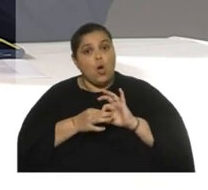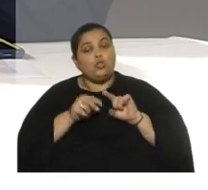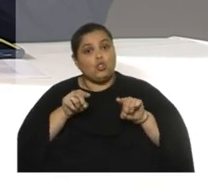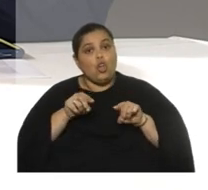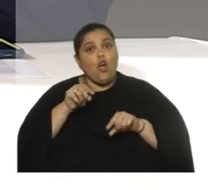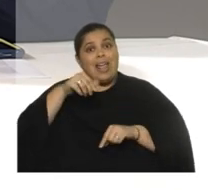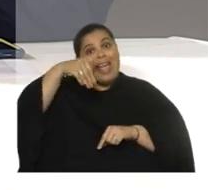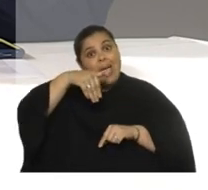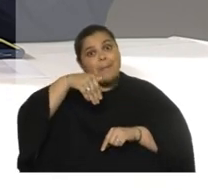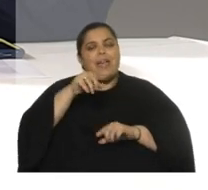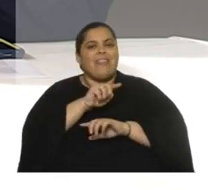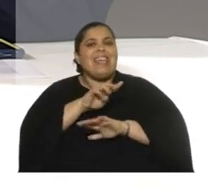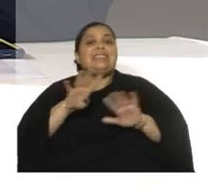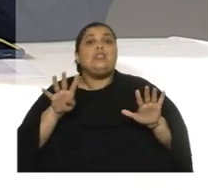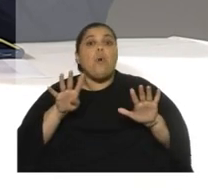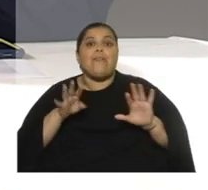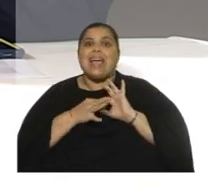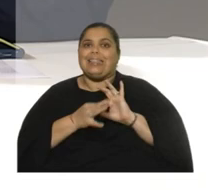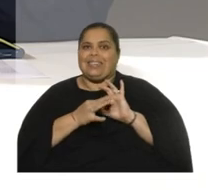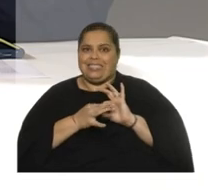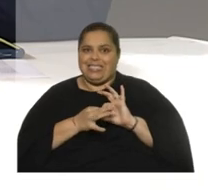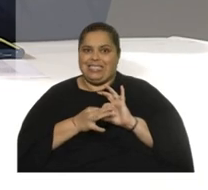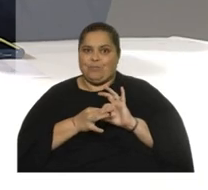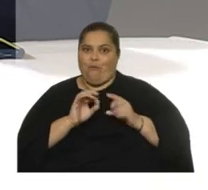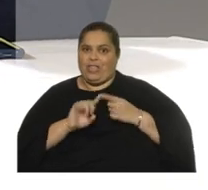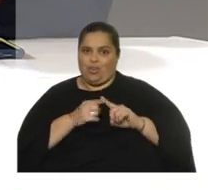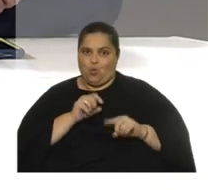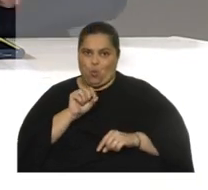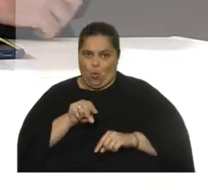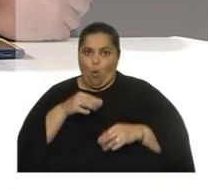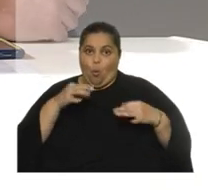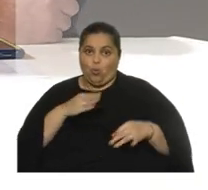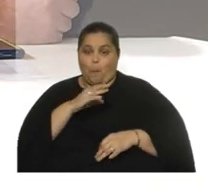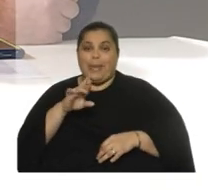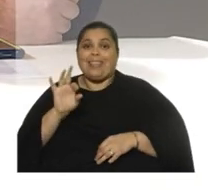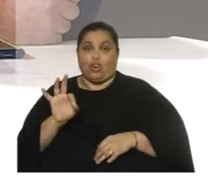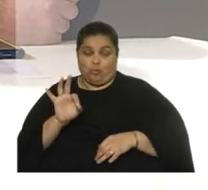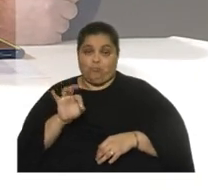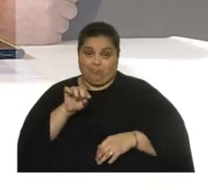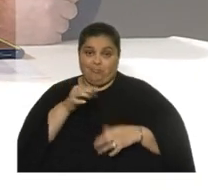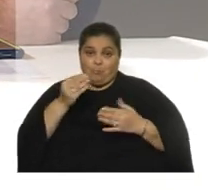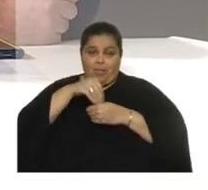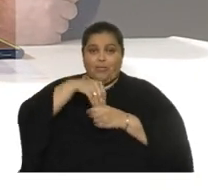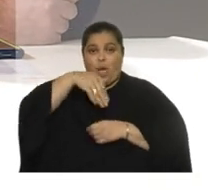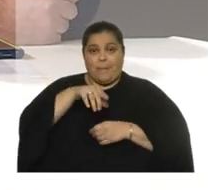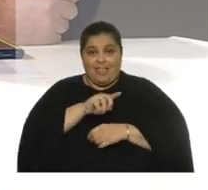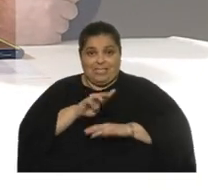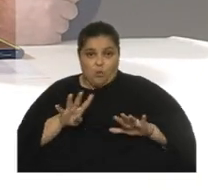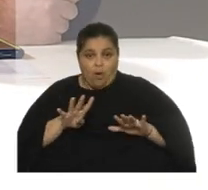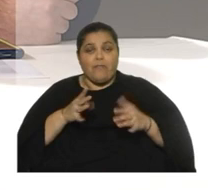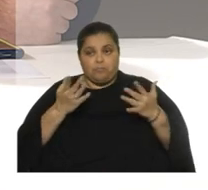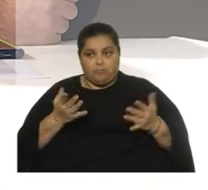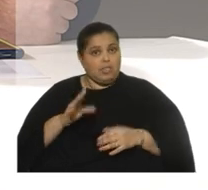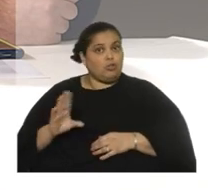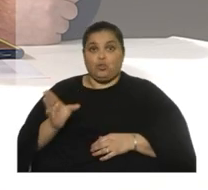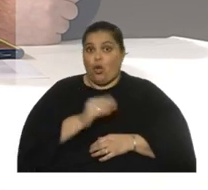el M19, pero estrechísimos con el M19. no solamente lo dice Popeye, no solamente lo dice el hijo de Escobar, hay